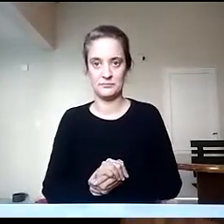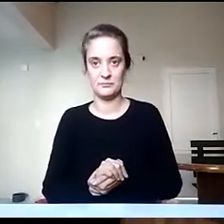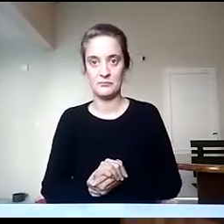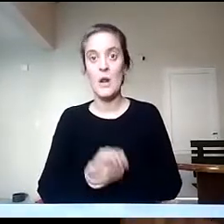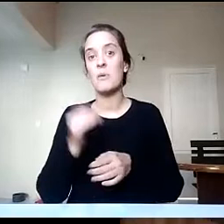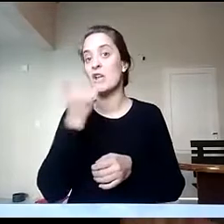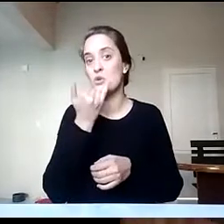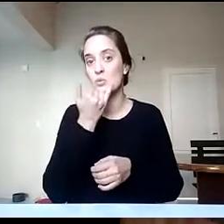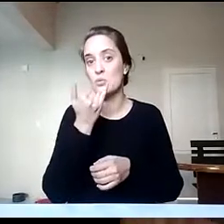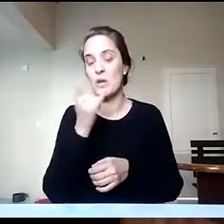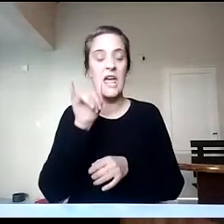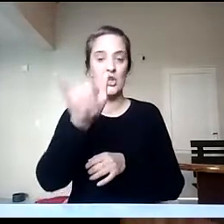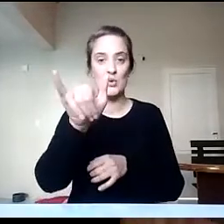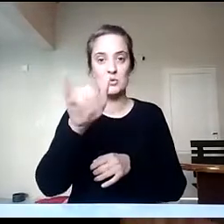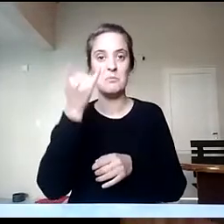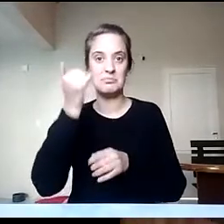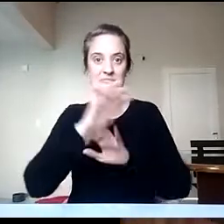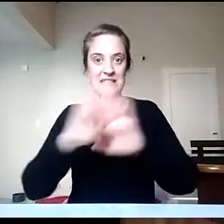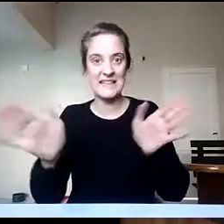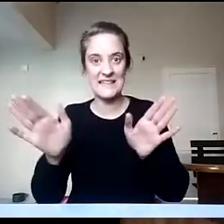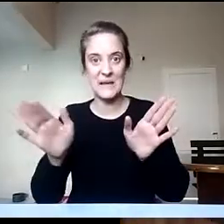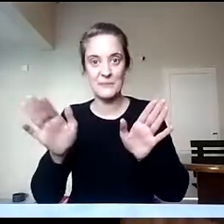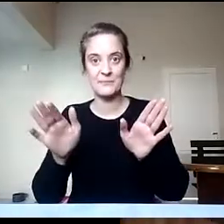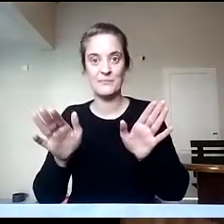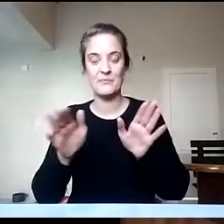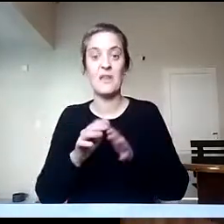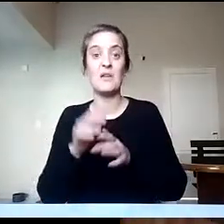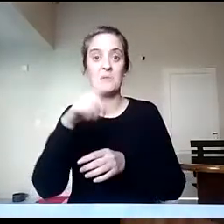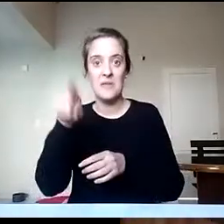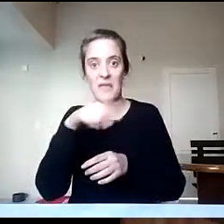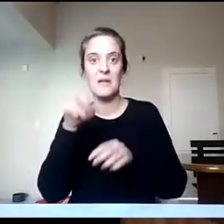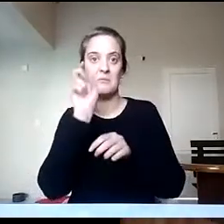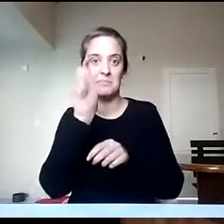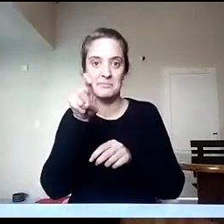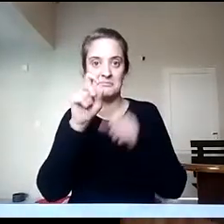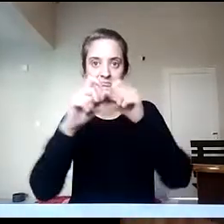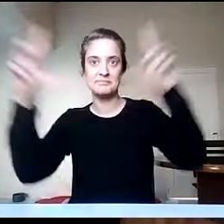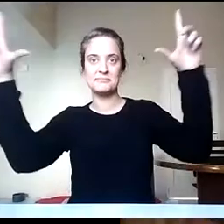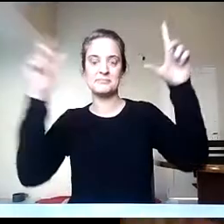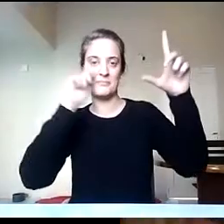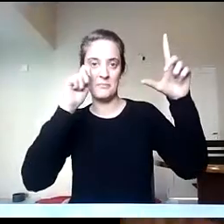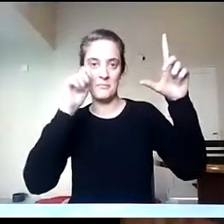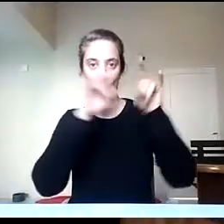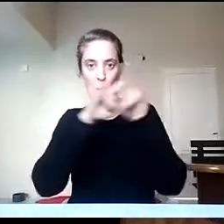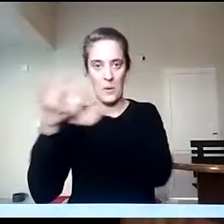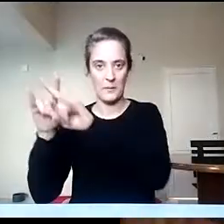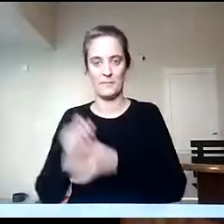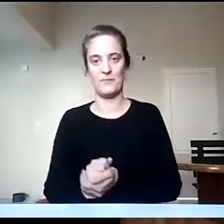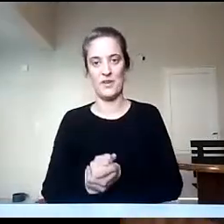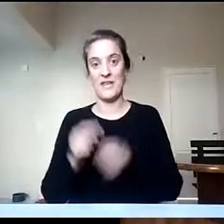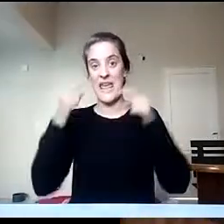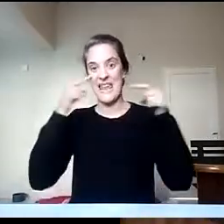aquellos que deseen pueden clicar ahí e ingresar al sitio web. Claro, el nombre de nuestro instituto es